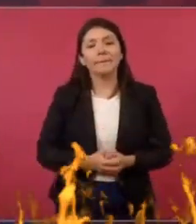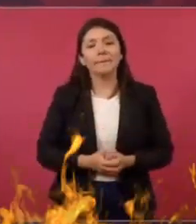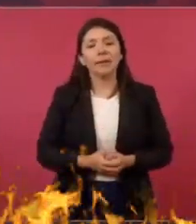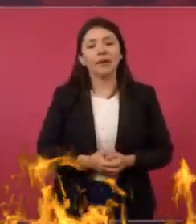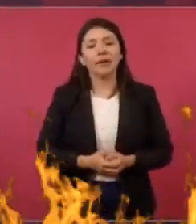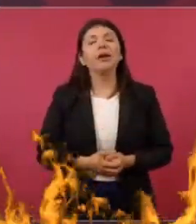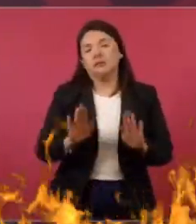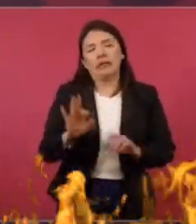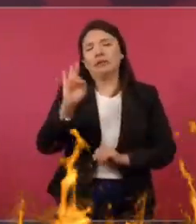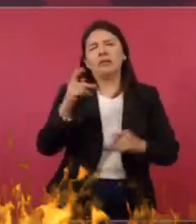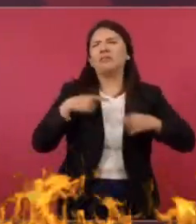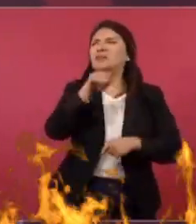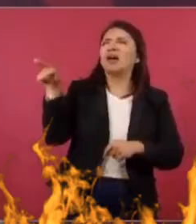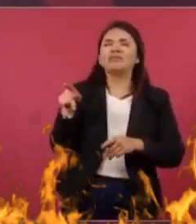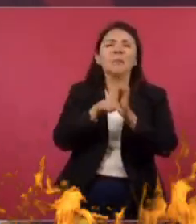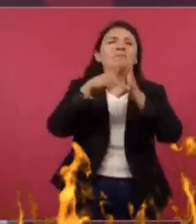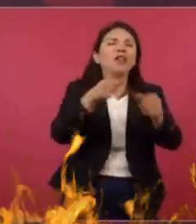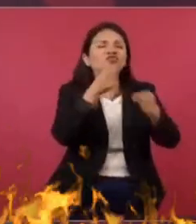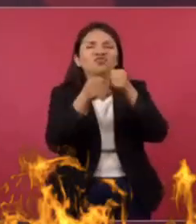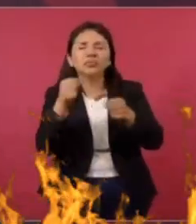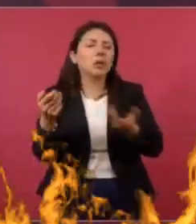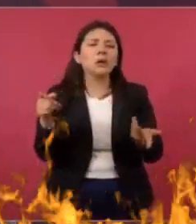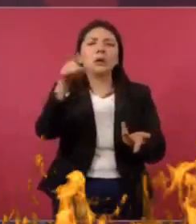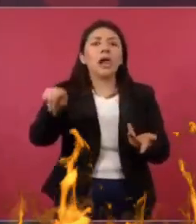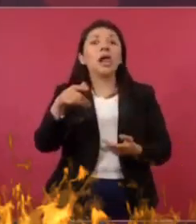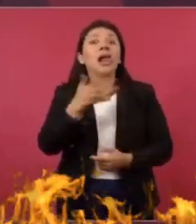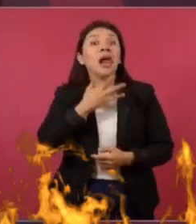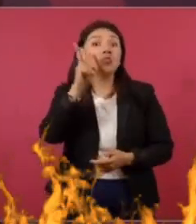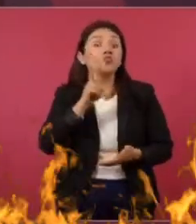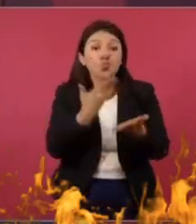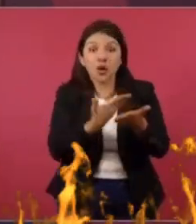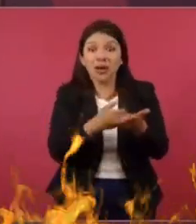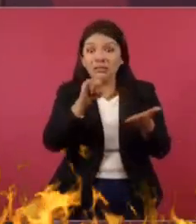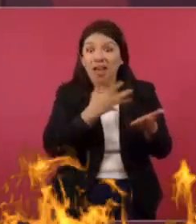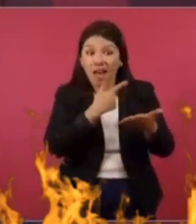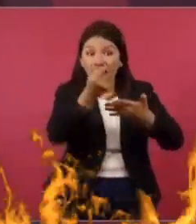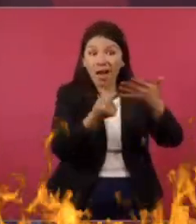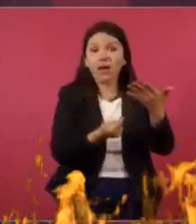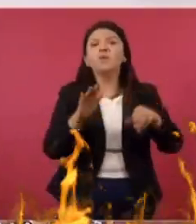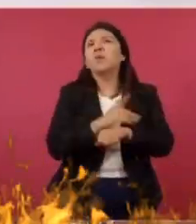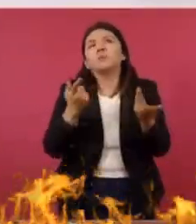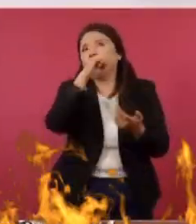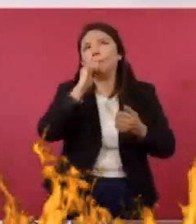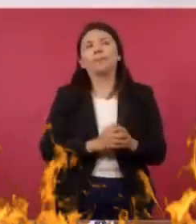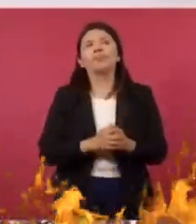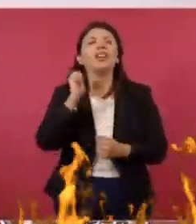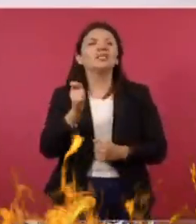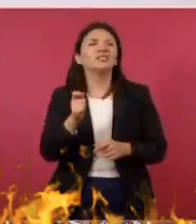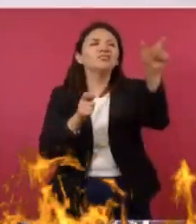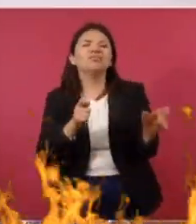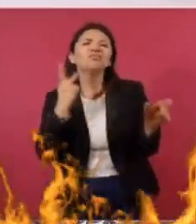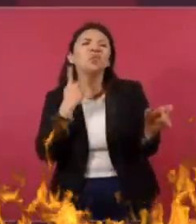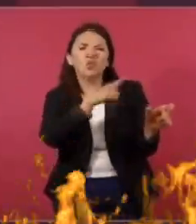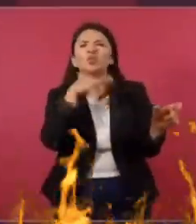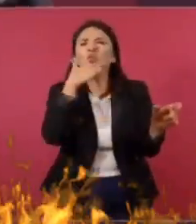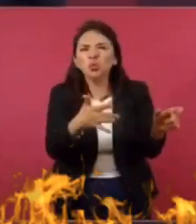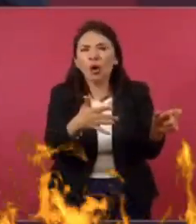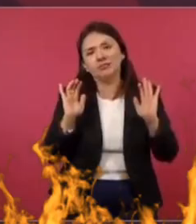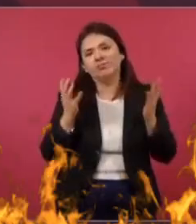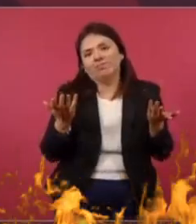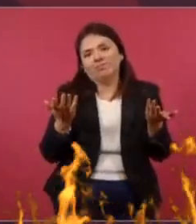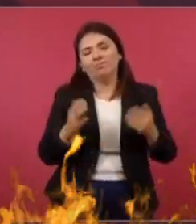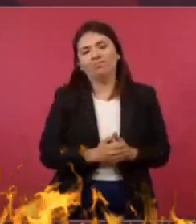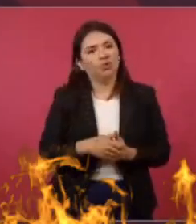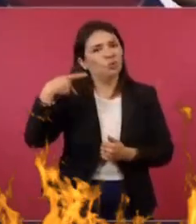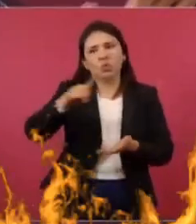Si un periodista tiene elementos porque se trata de un político corrupto No pues sí,